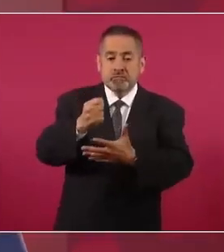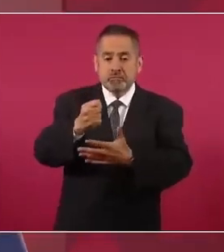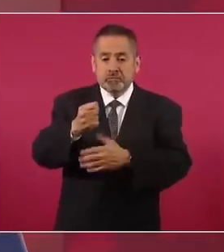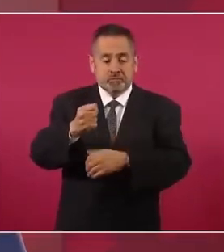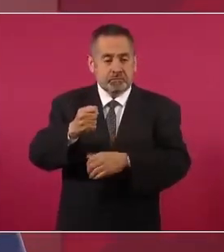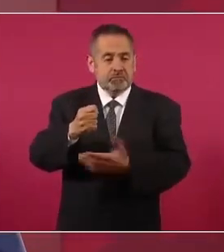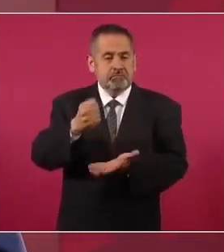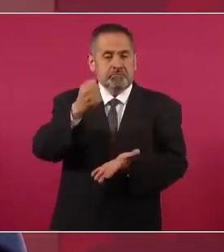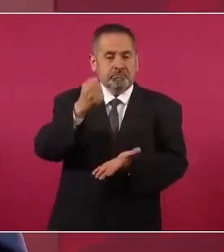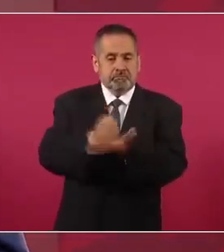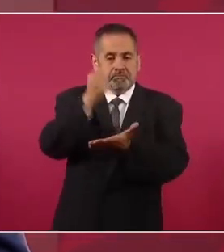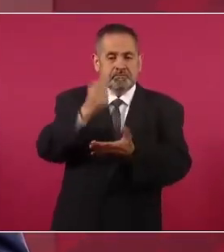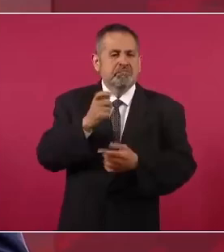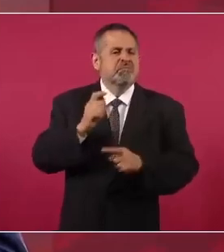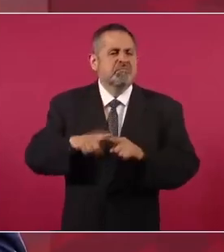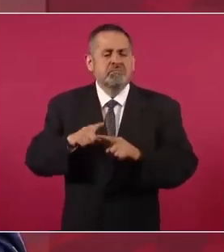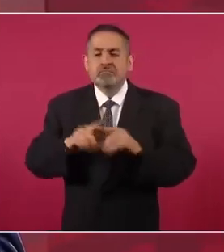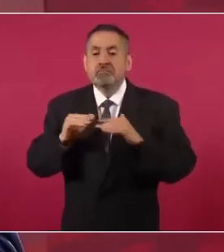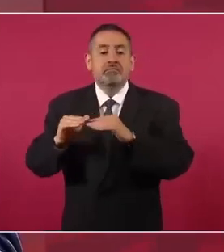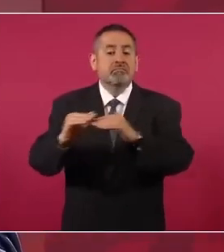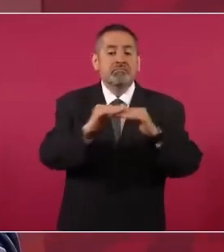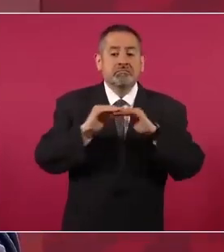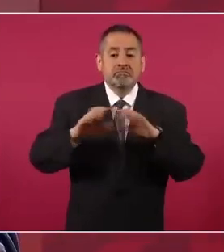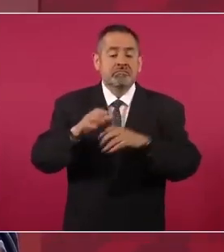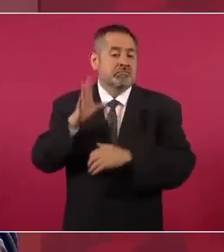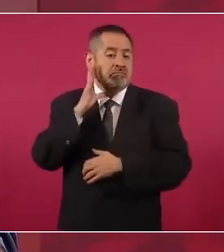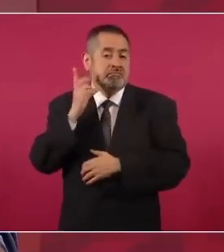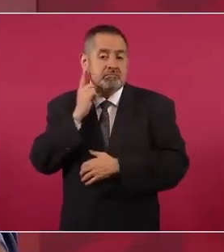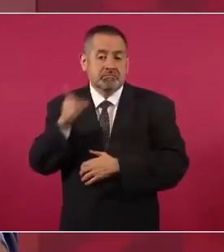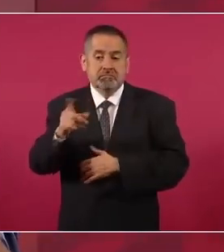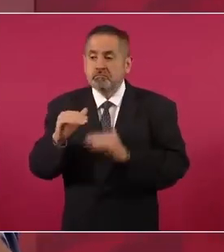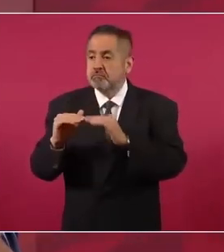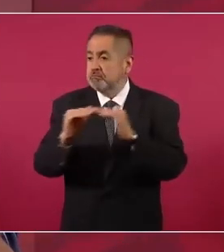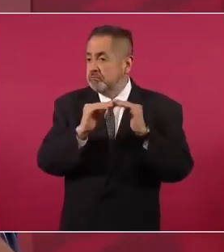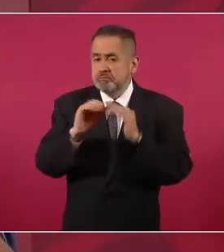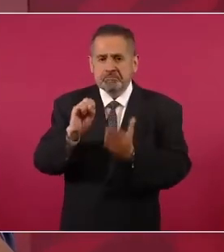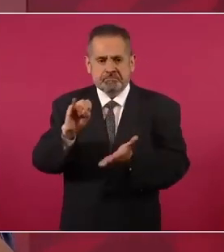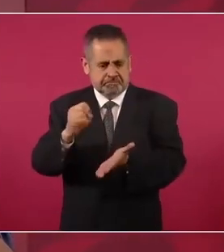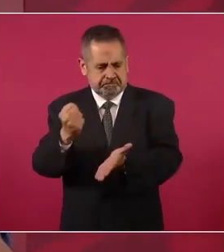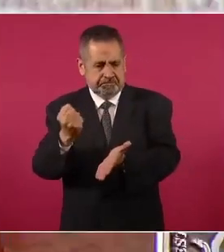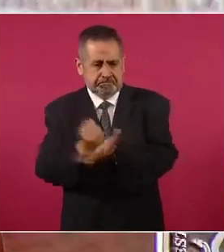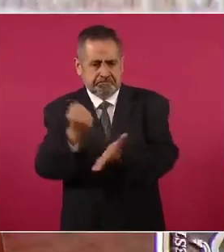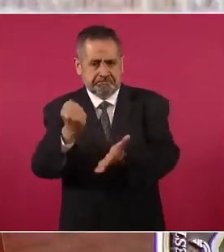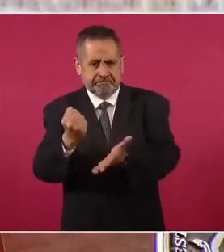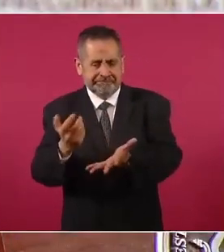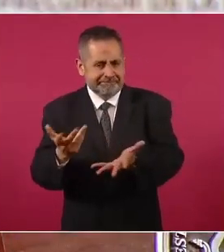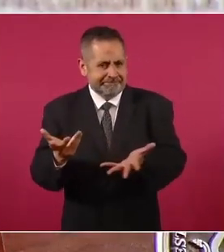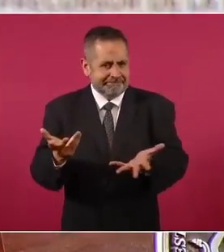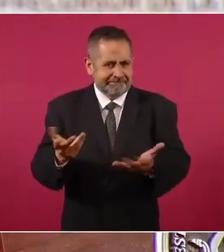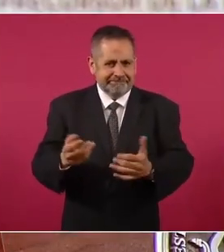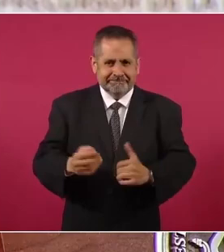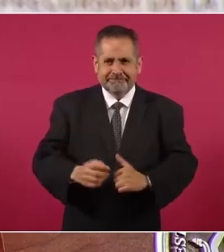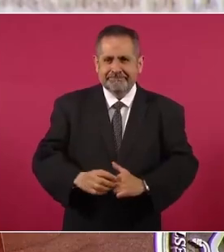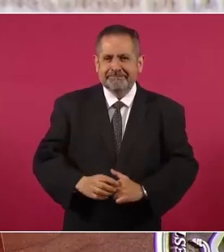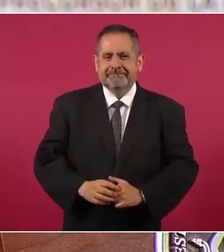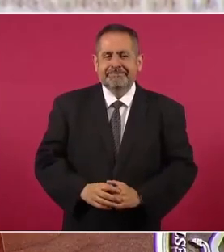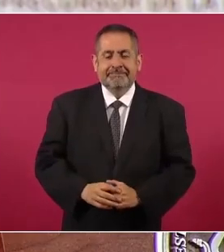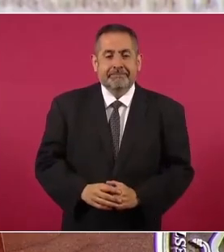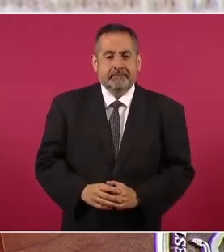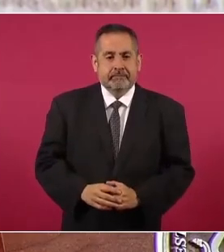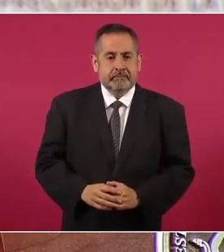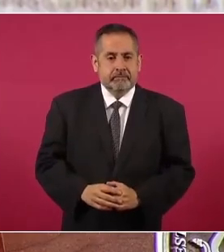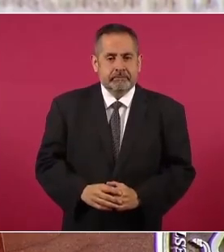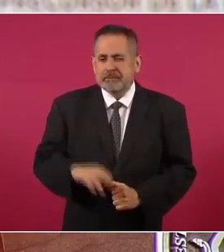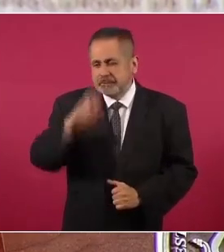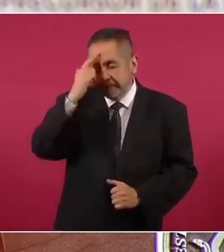en la Cámara, cuando